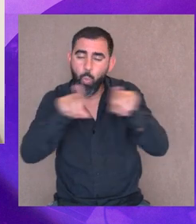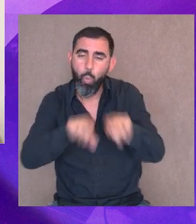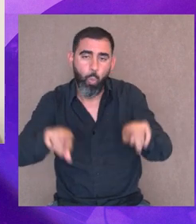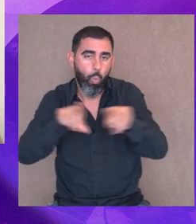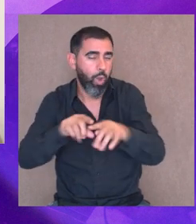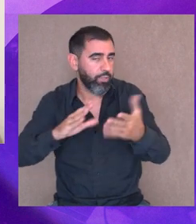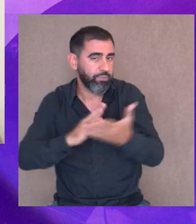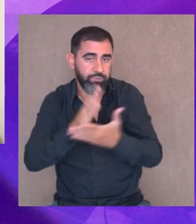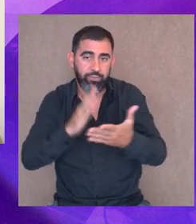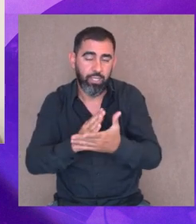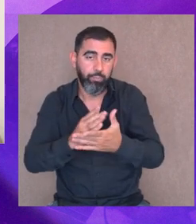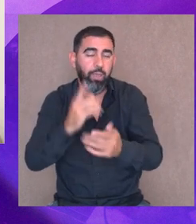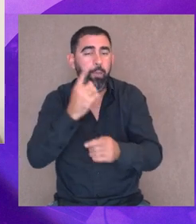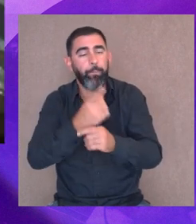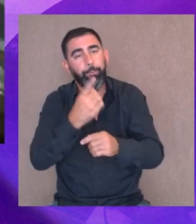siempre,